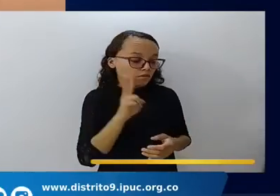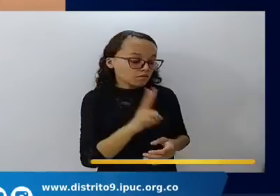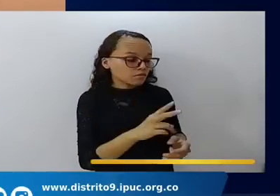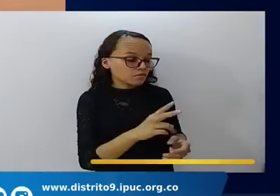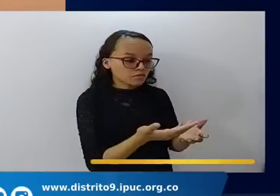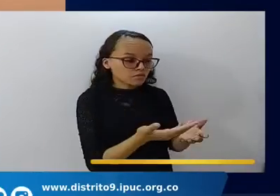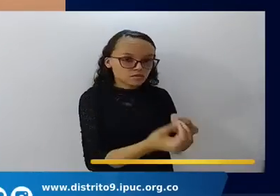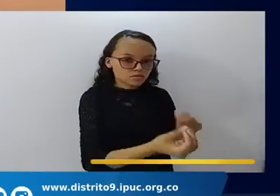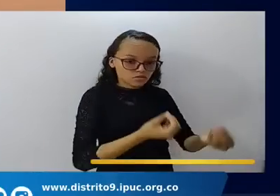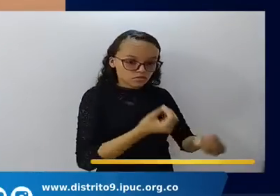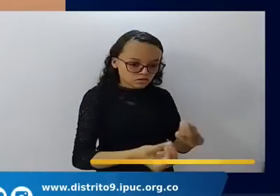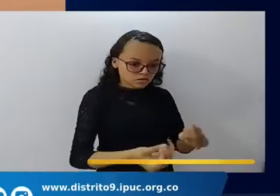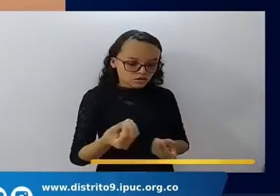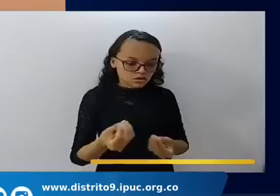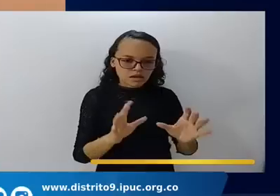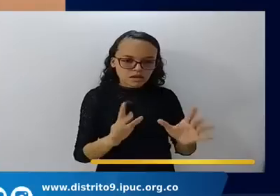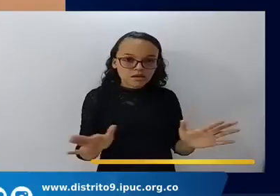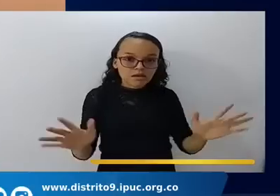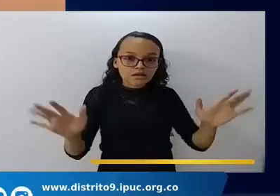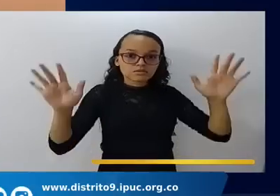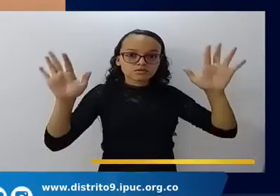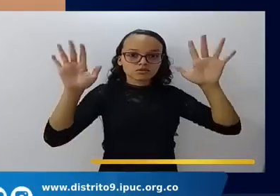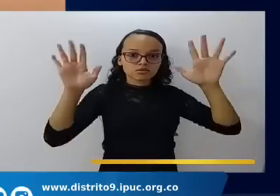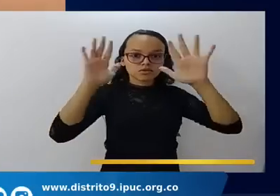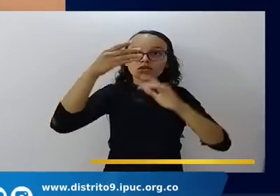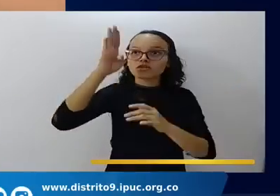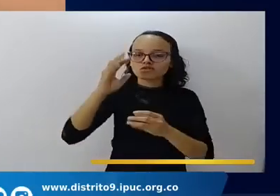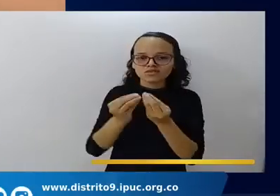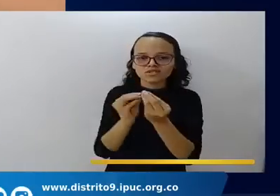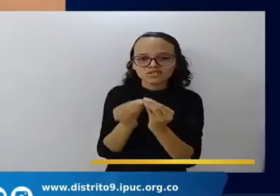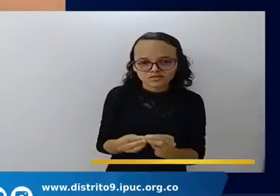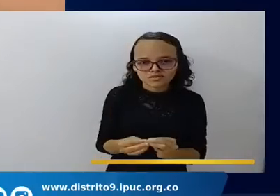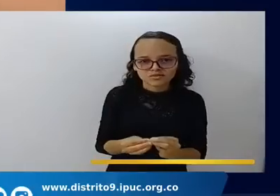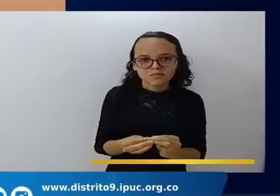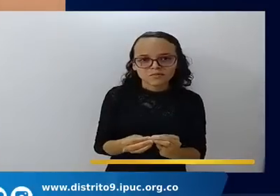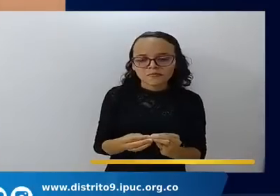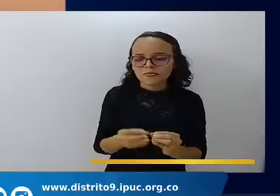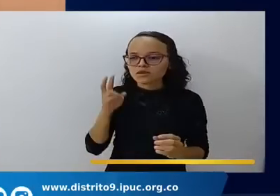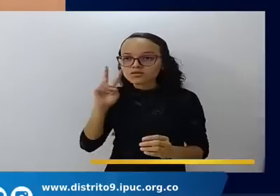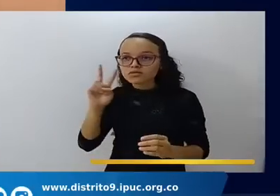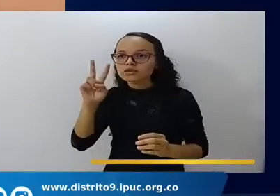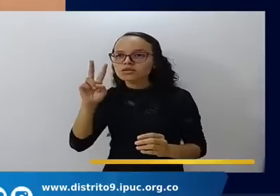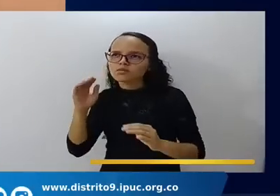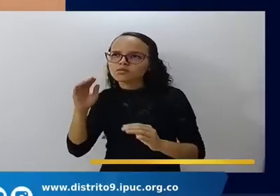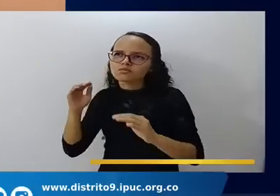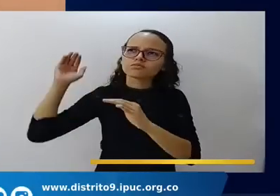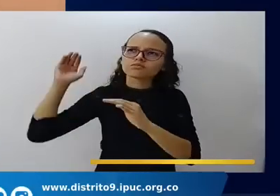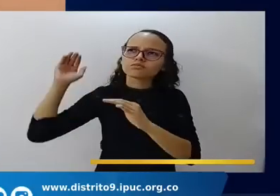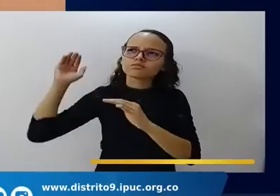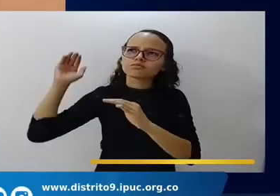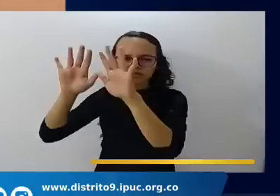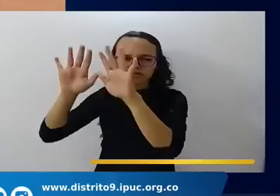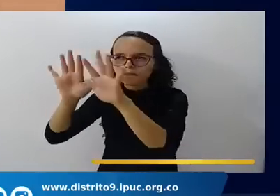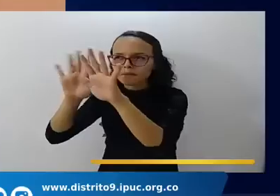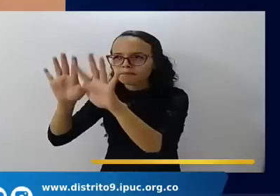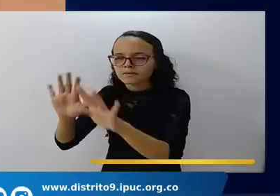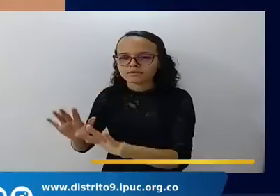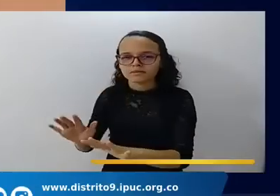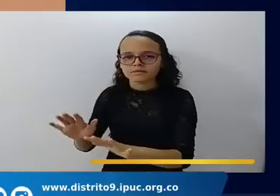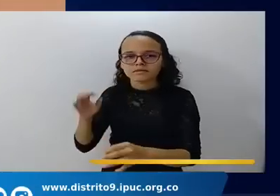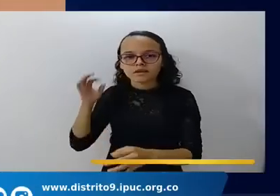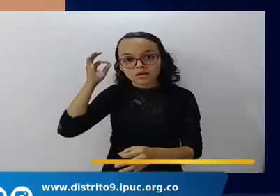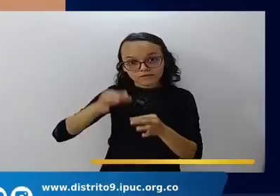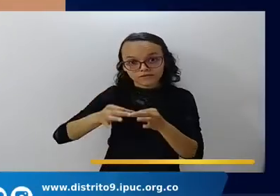fue hecho de lo que no se veía, mirando lo que no se ve. Por la fe, no,